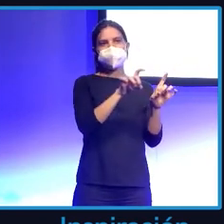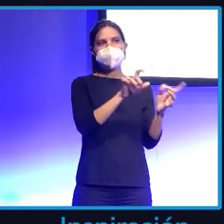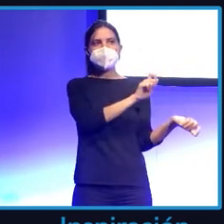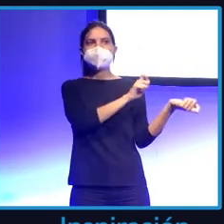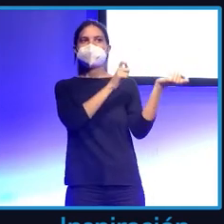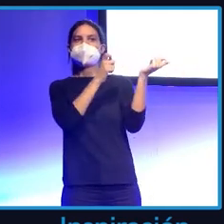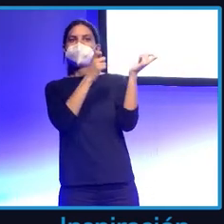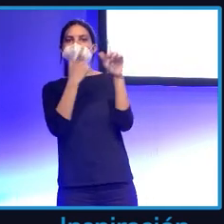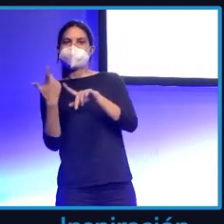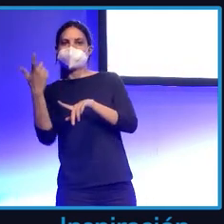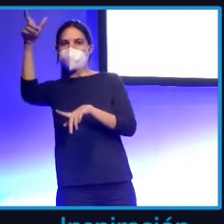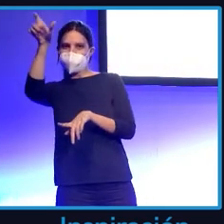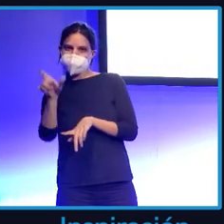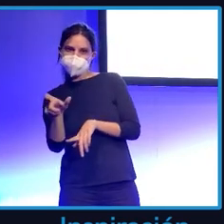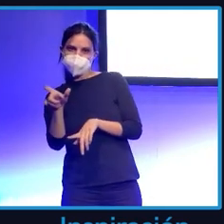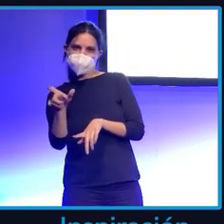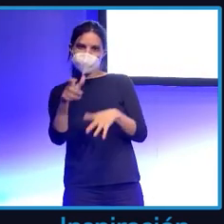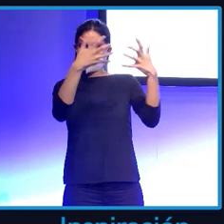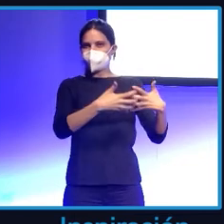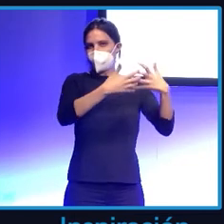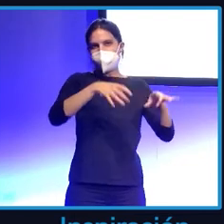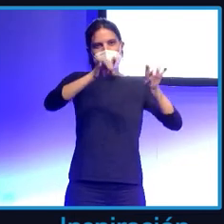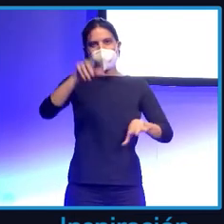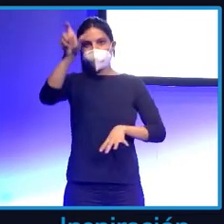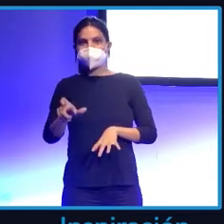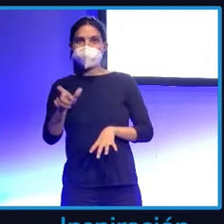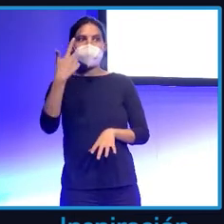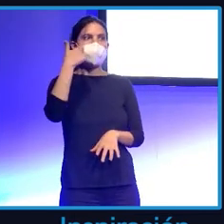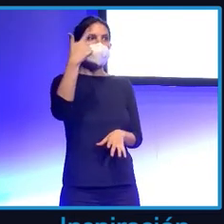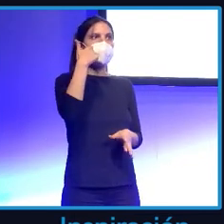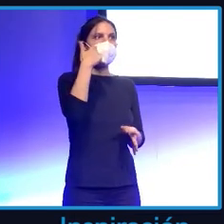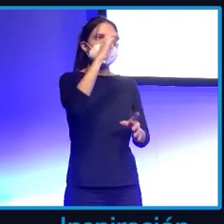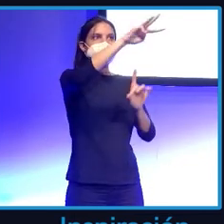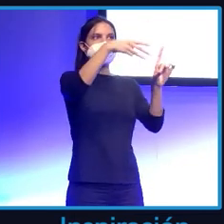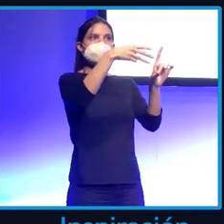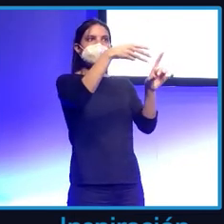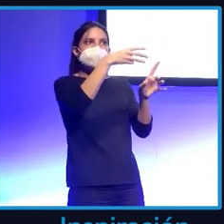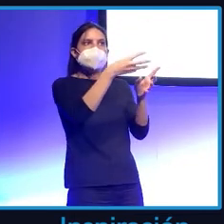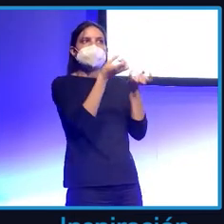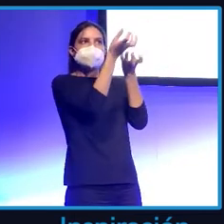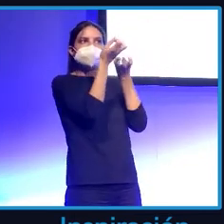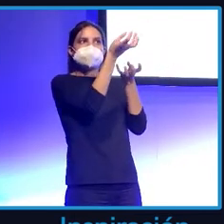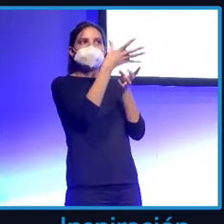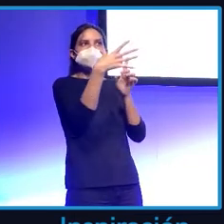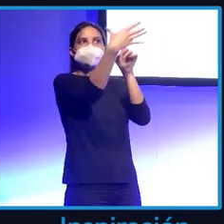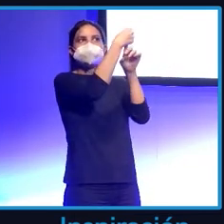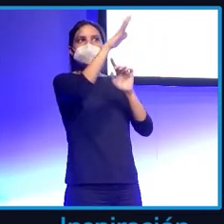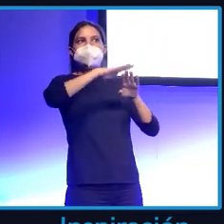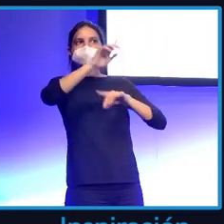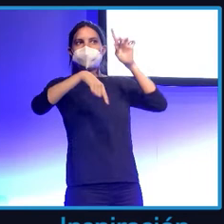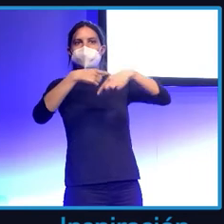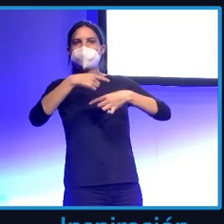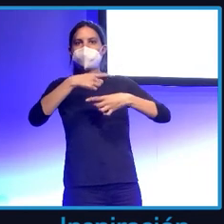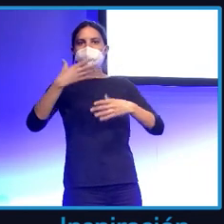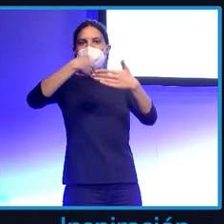al usuario y recogen información de la página web y lo almacenan para luego procesarlo. ¿Por qué es importante este